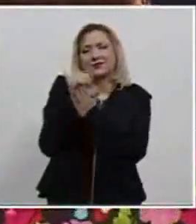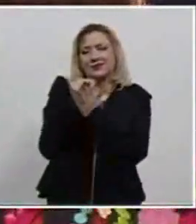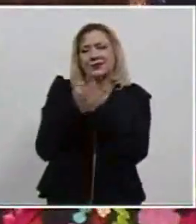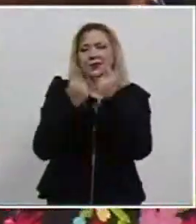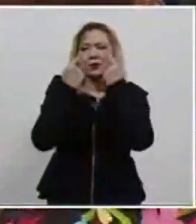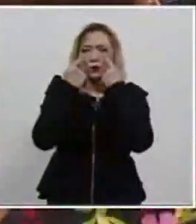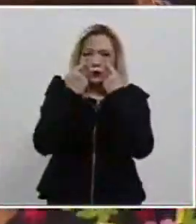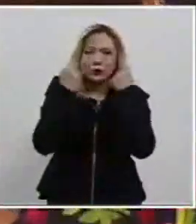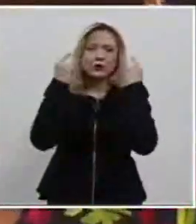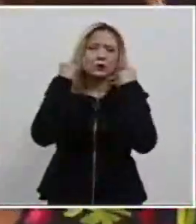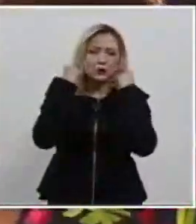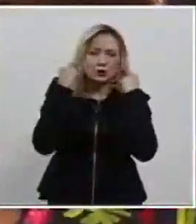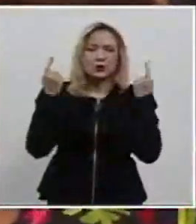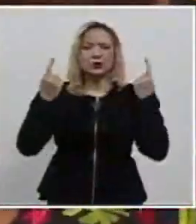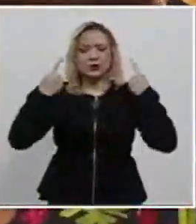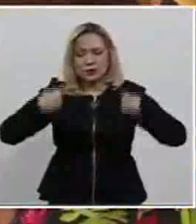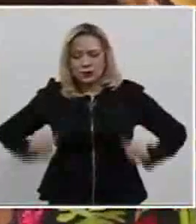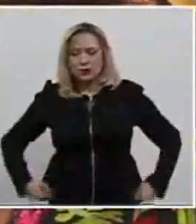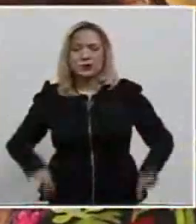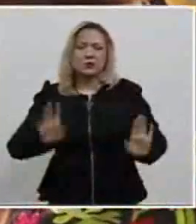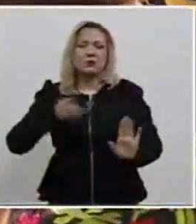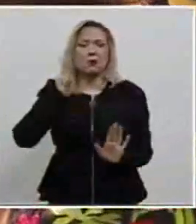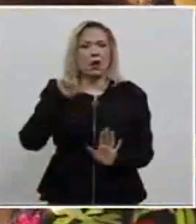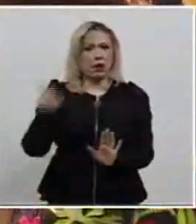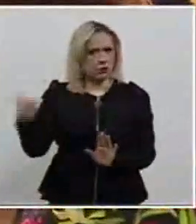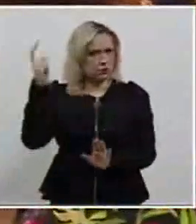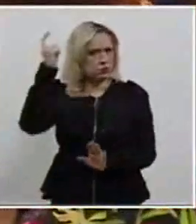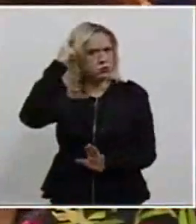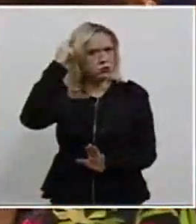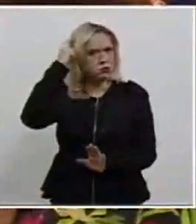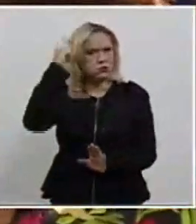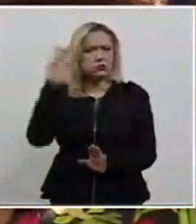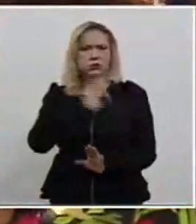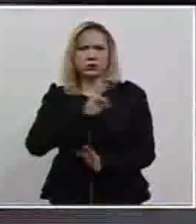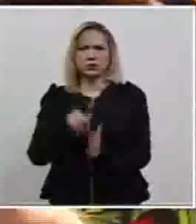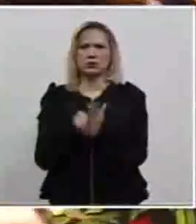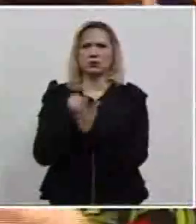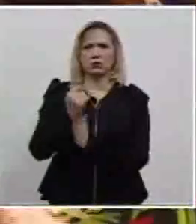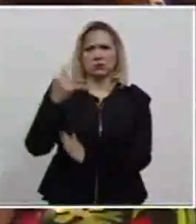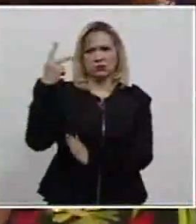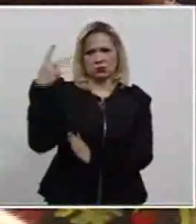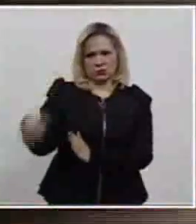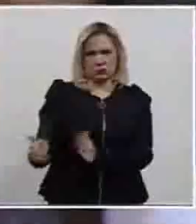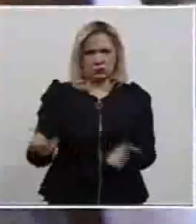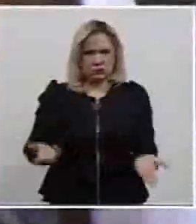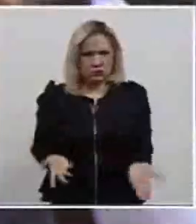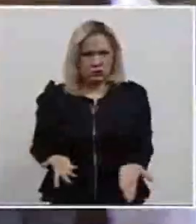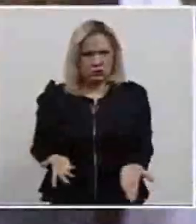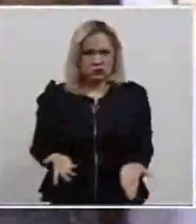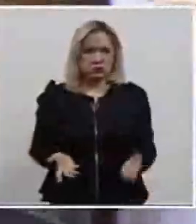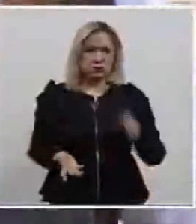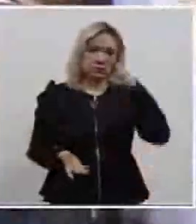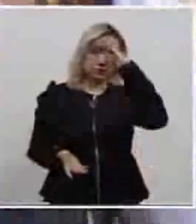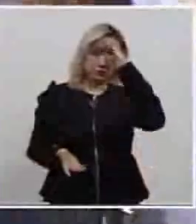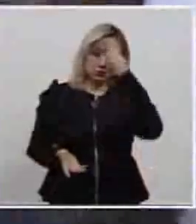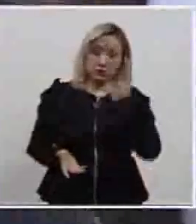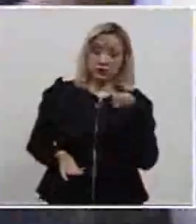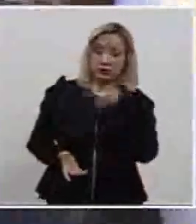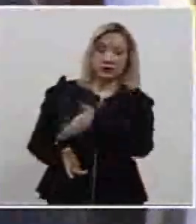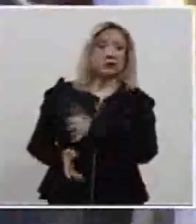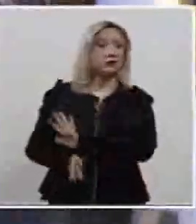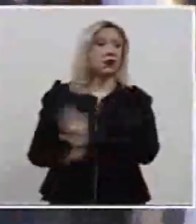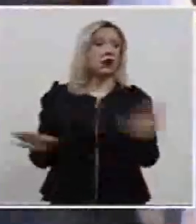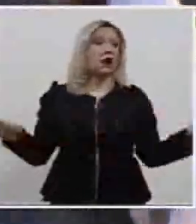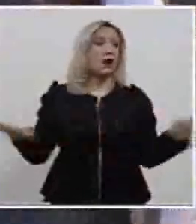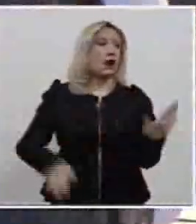ello no significa que no puedan tomar decisiones por voluntad propia, pues pensar lo contrario sería afirmar que sólo por